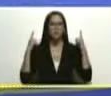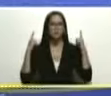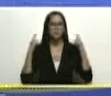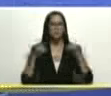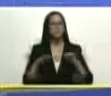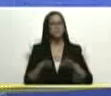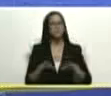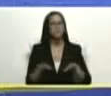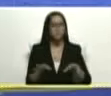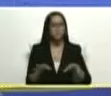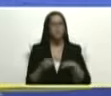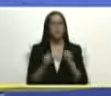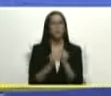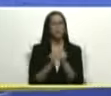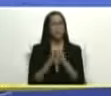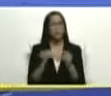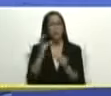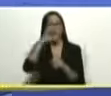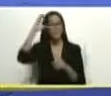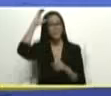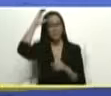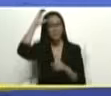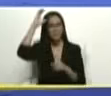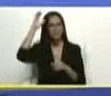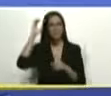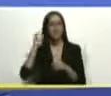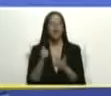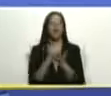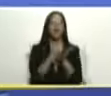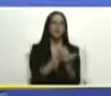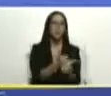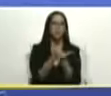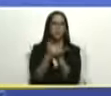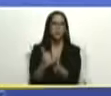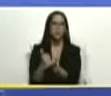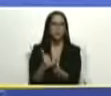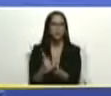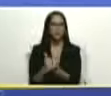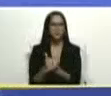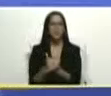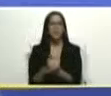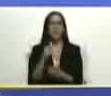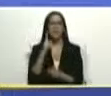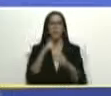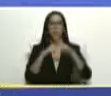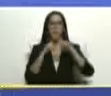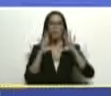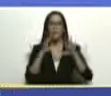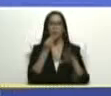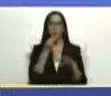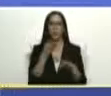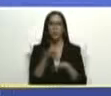y con toda tu capacidad ayudas allí a que el uno por diez del buen gobierno las